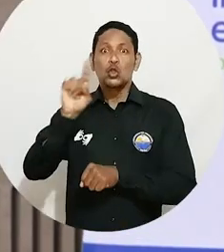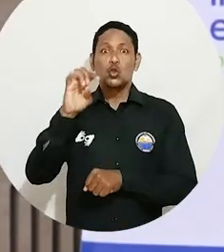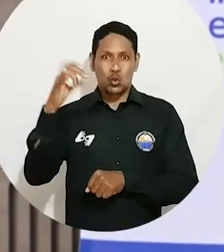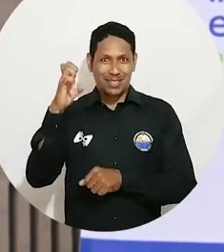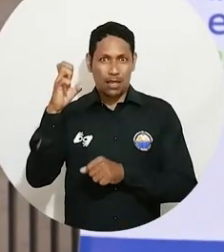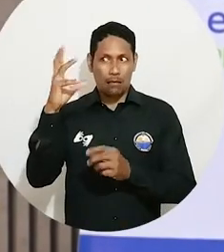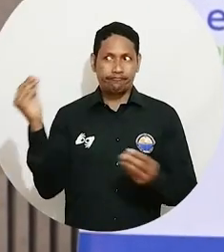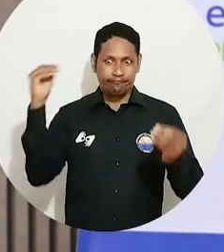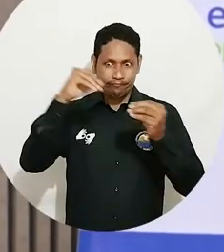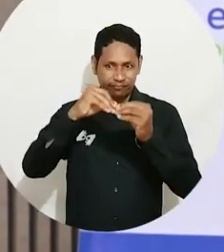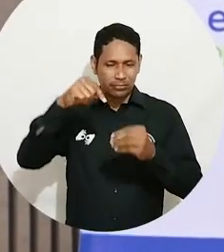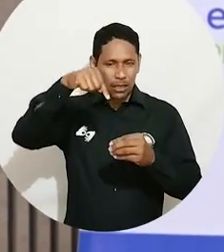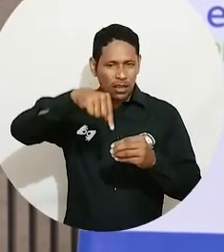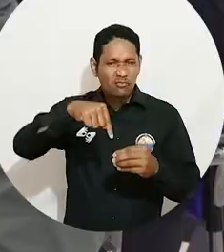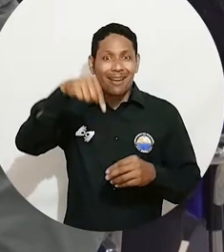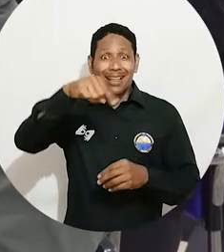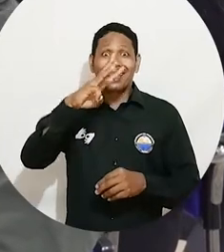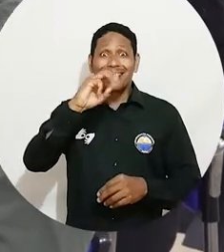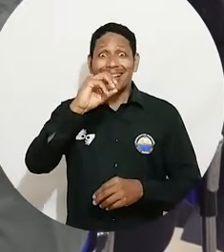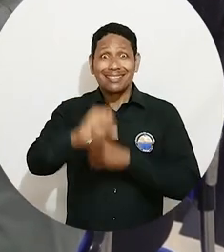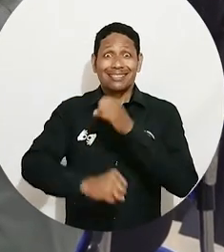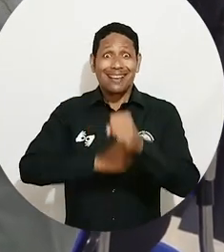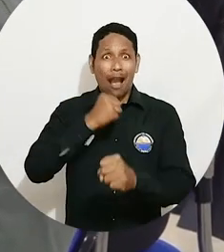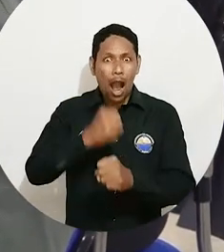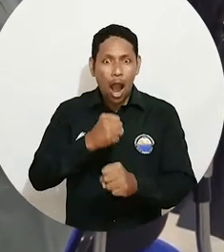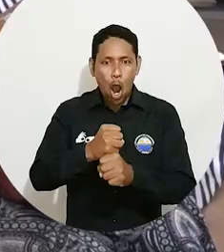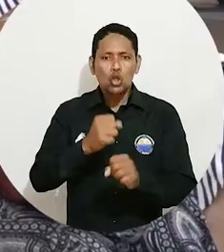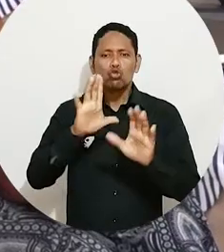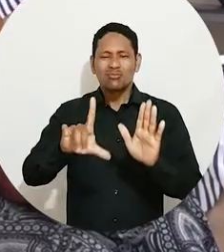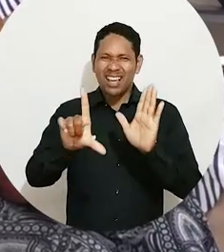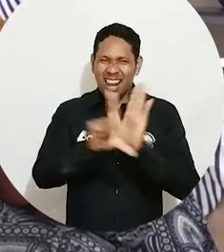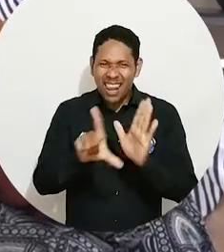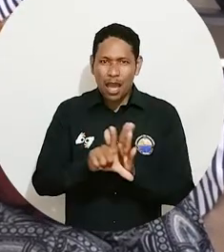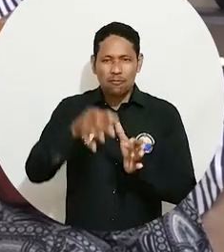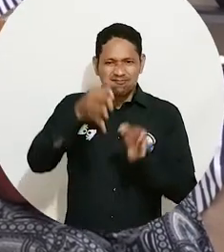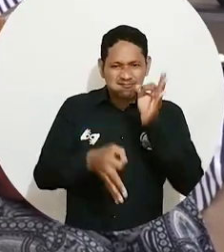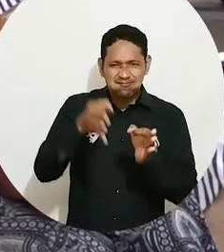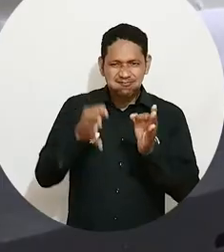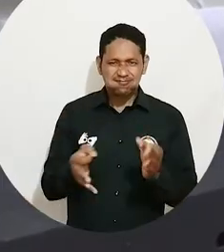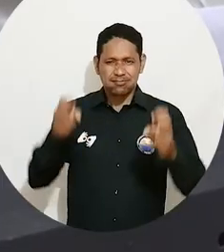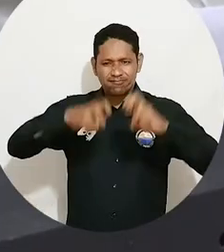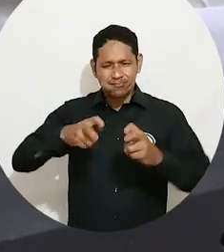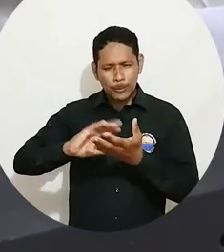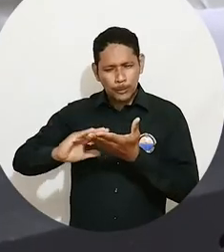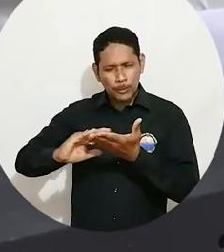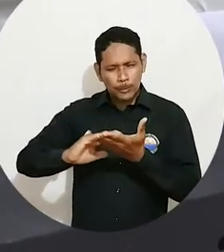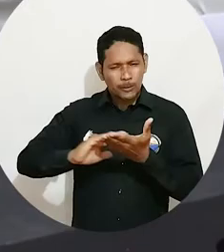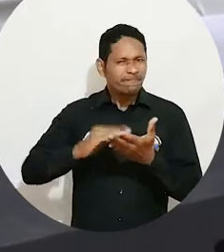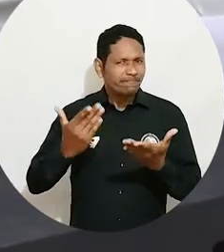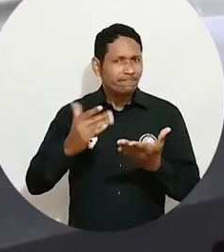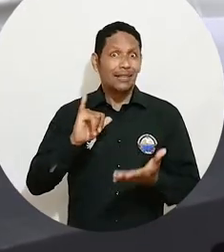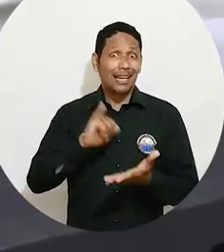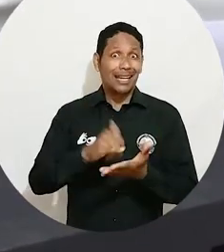cuando se cumplen 30 años de conciliación penal en Colombia con el objetivo de conocer aspectos relevantes sobre este mecanismo de resolución